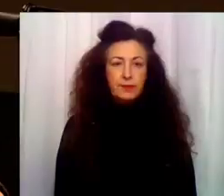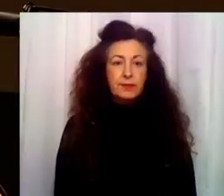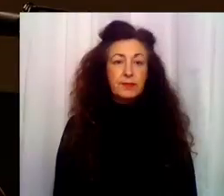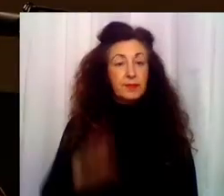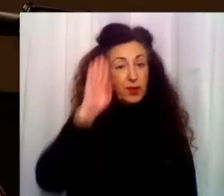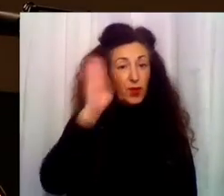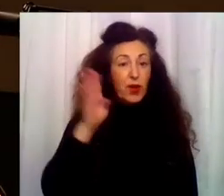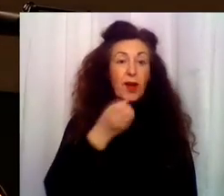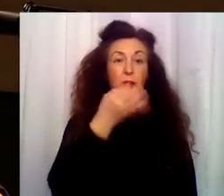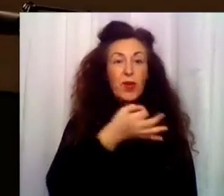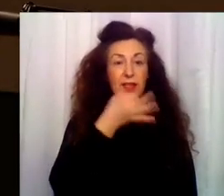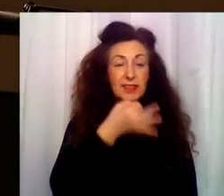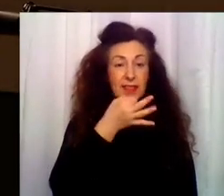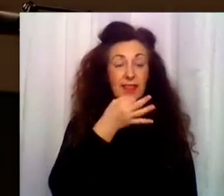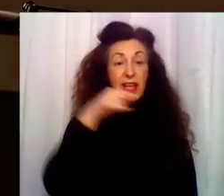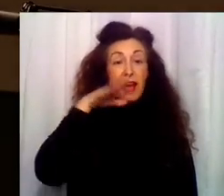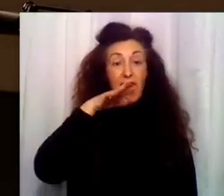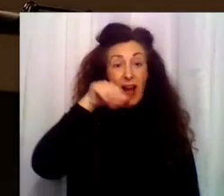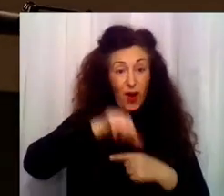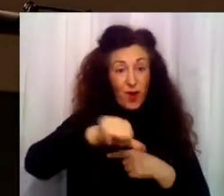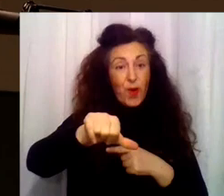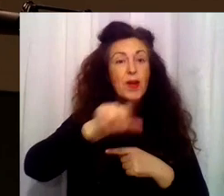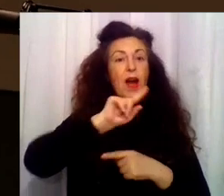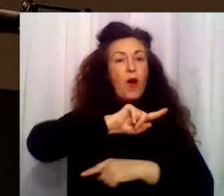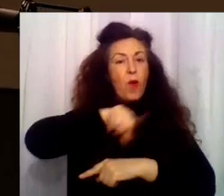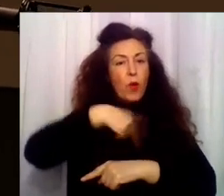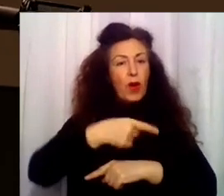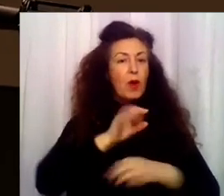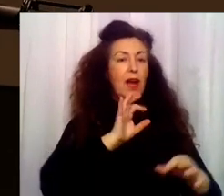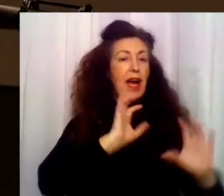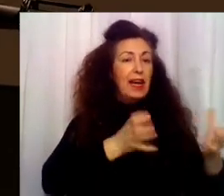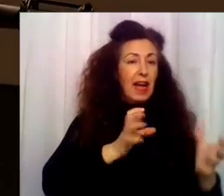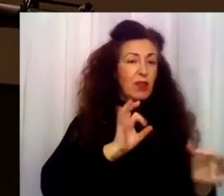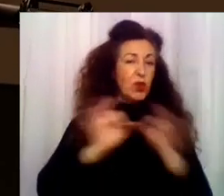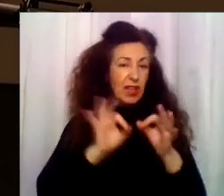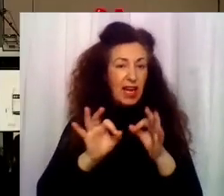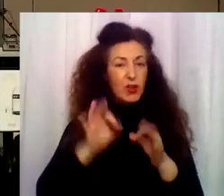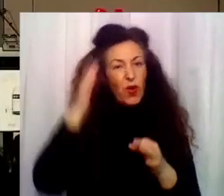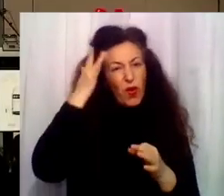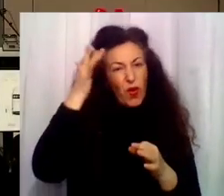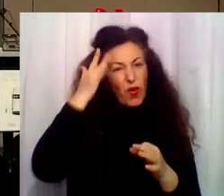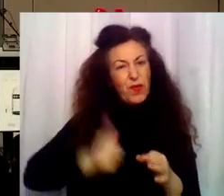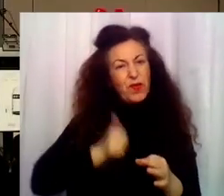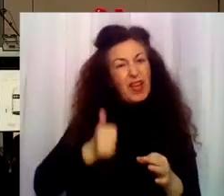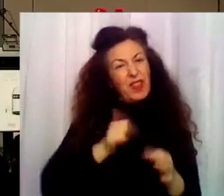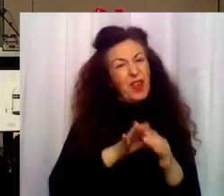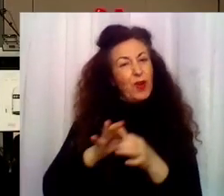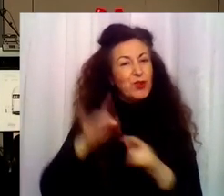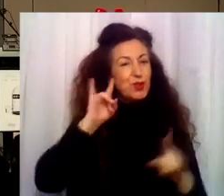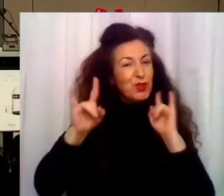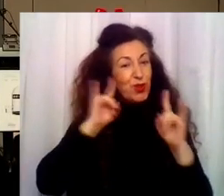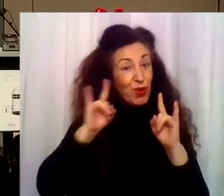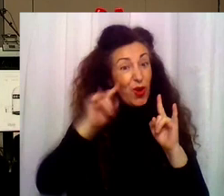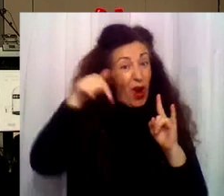Hola, buenas tardes. Tenemos por delante una hora de radio y teatro, de ficción sonora que además supone un regreso,